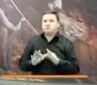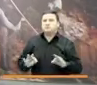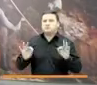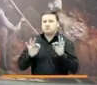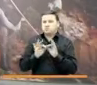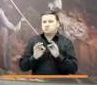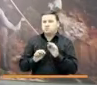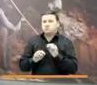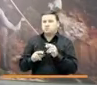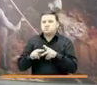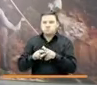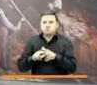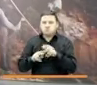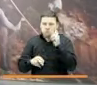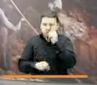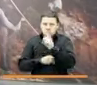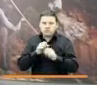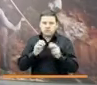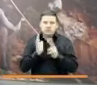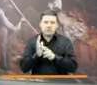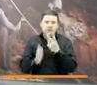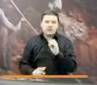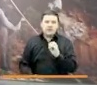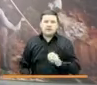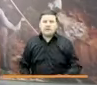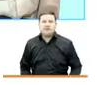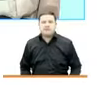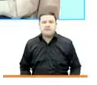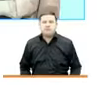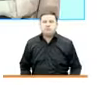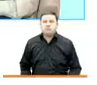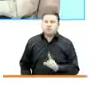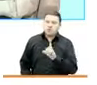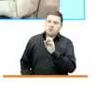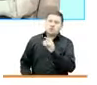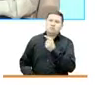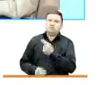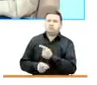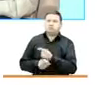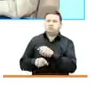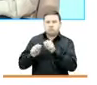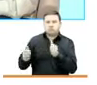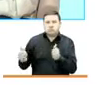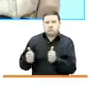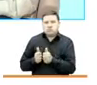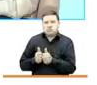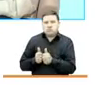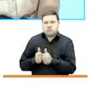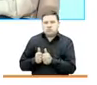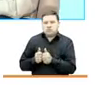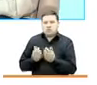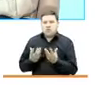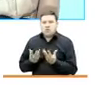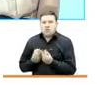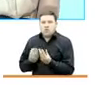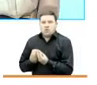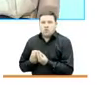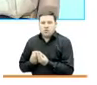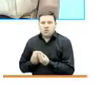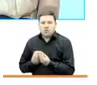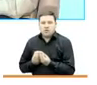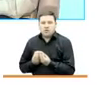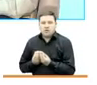que no frenamos durante el año 2020. Norena, así es, y pude acompañar además a los equipos en un